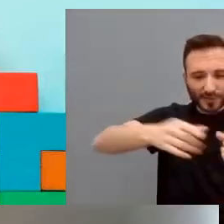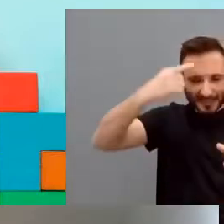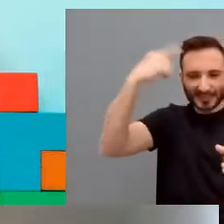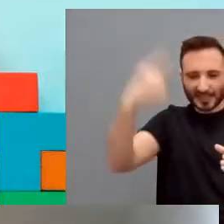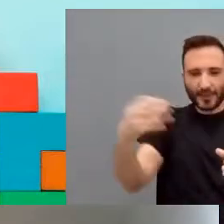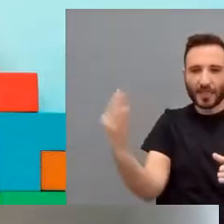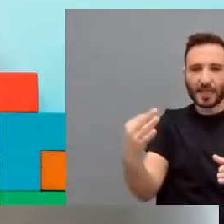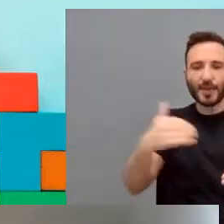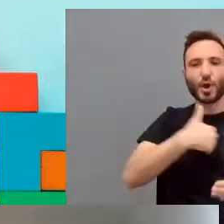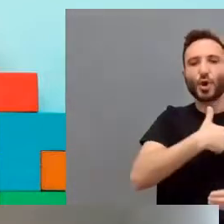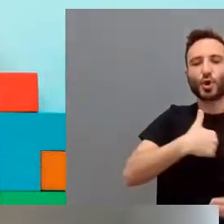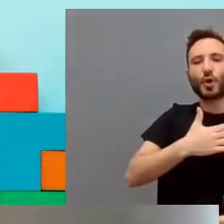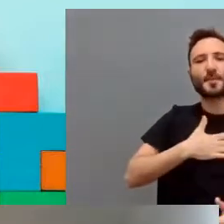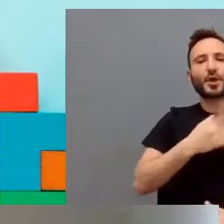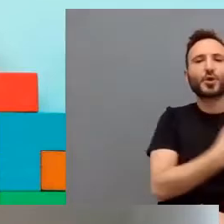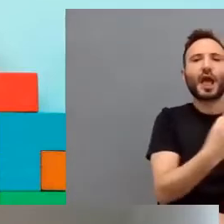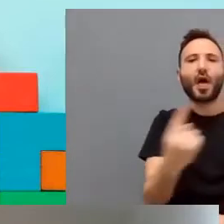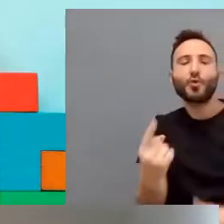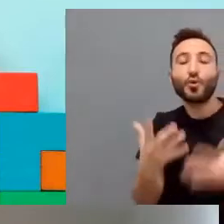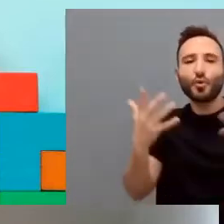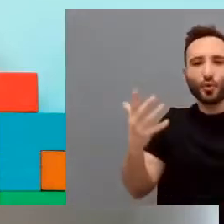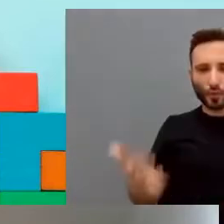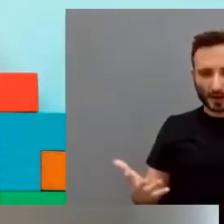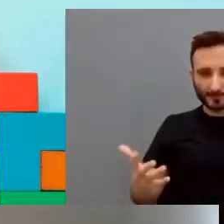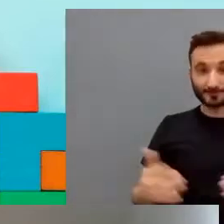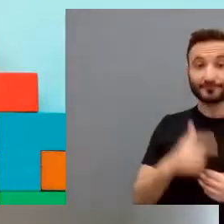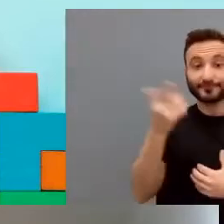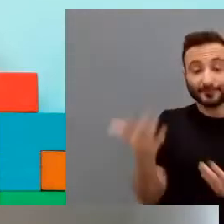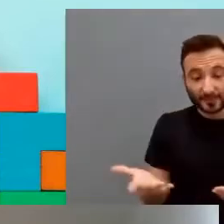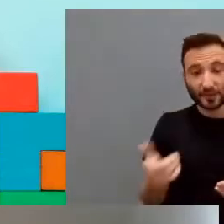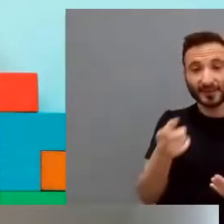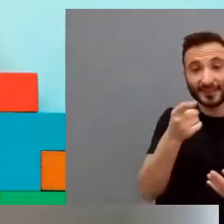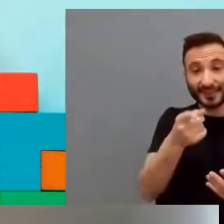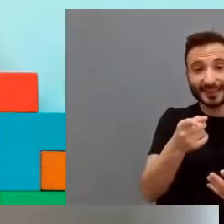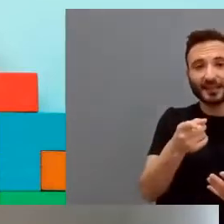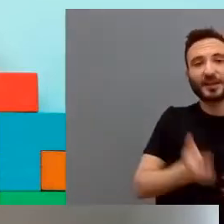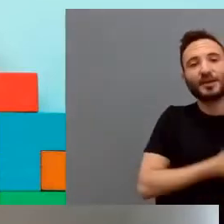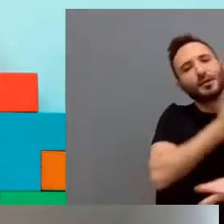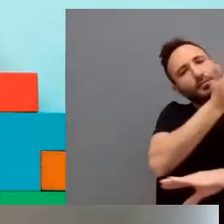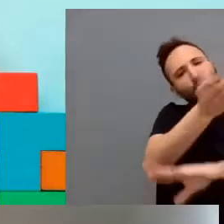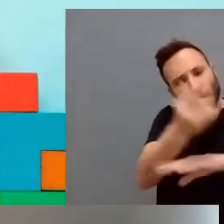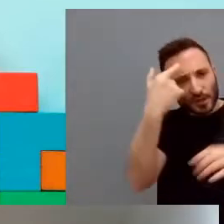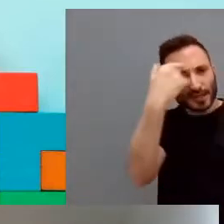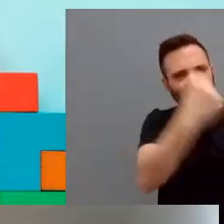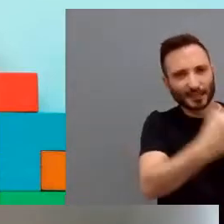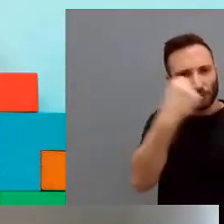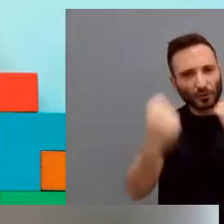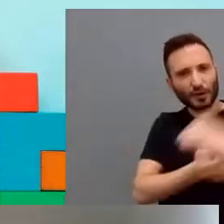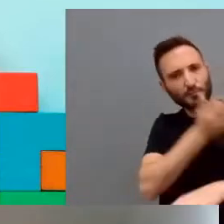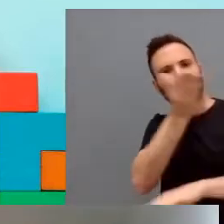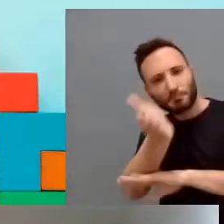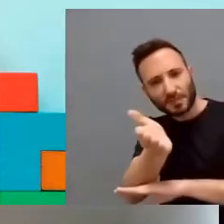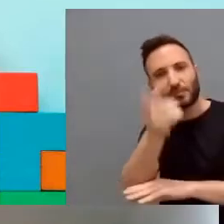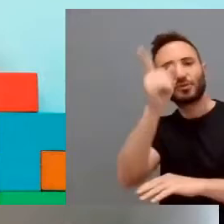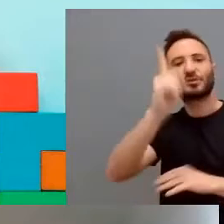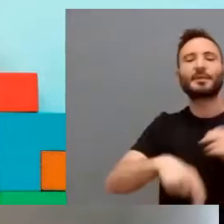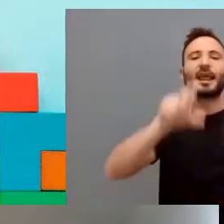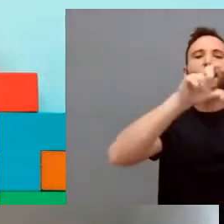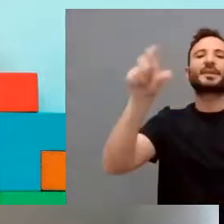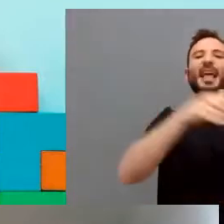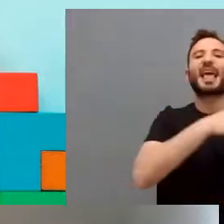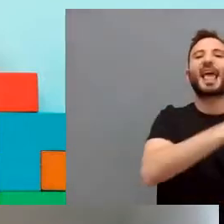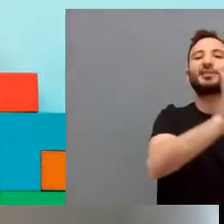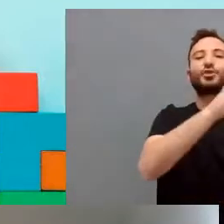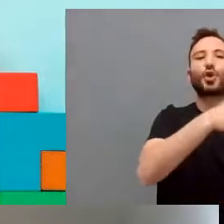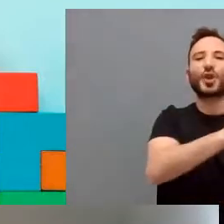en todos estos momentos. Entonces, vamos a las instituciones, vamos a las editoriales